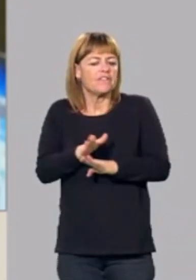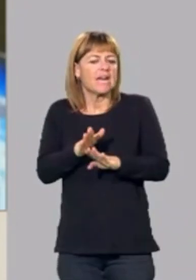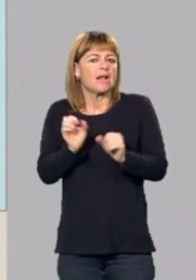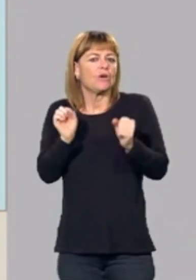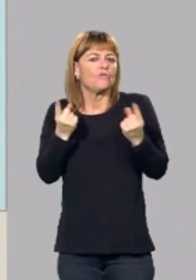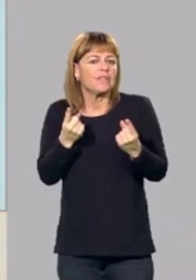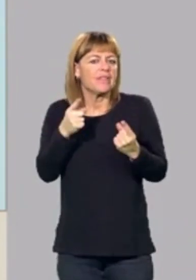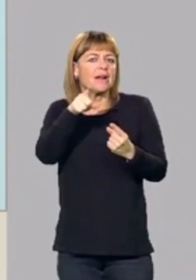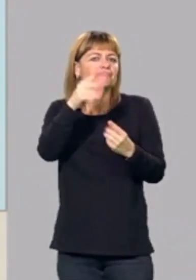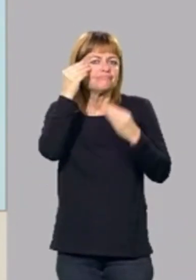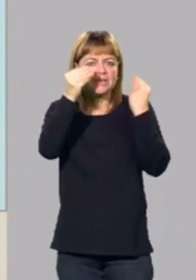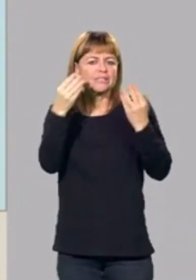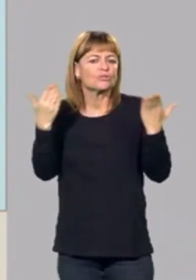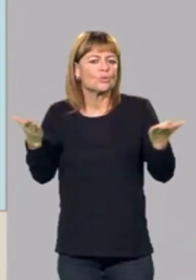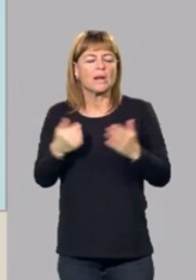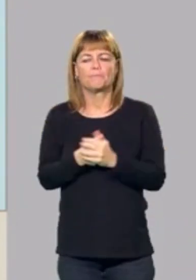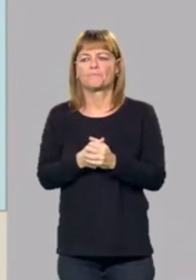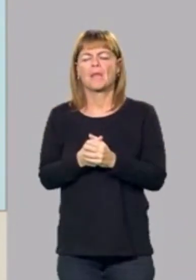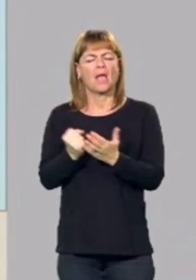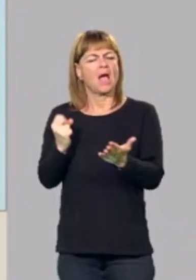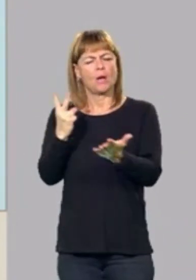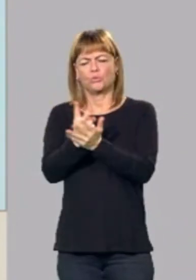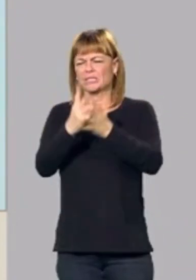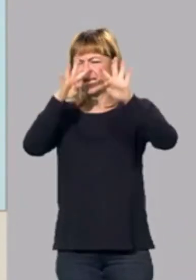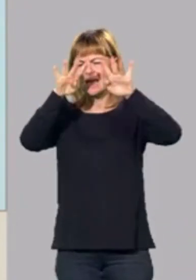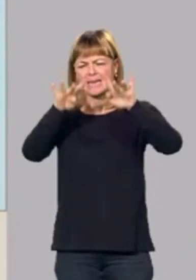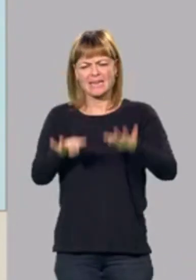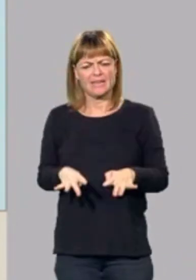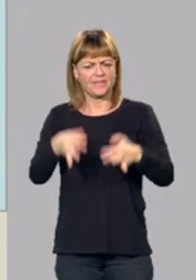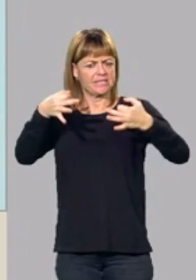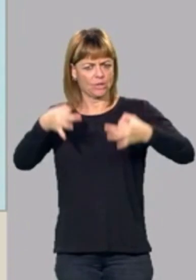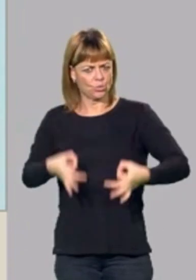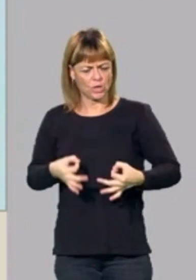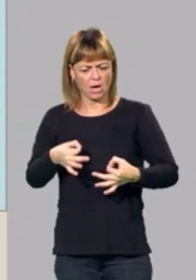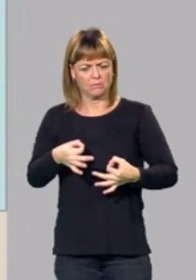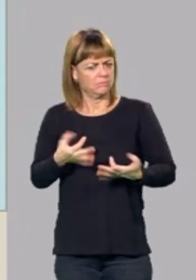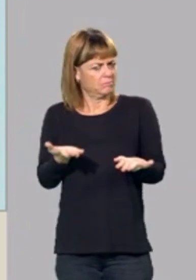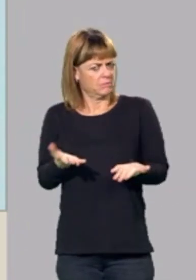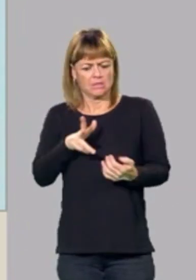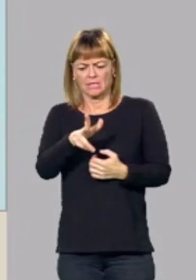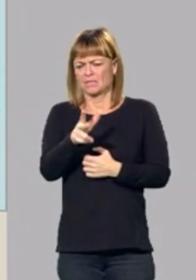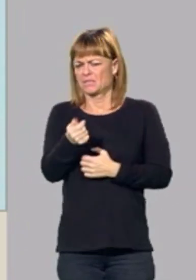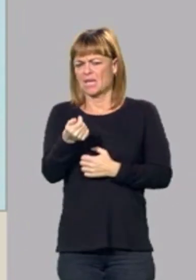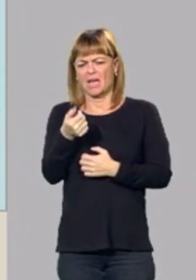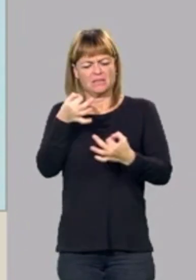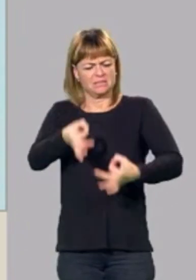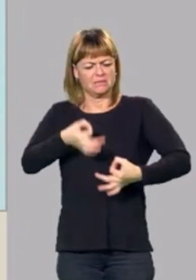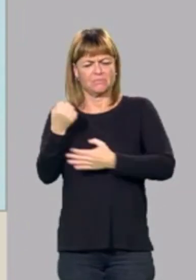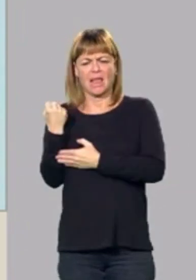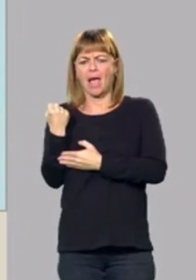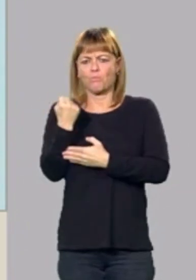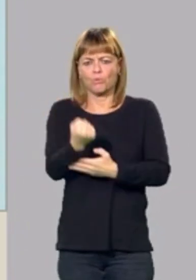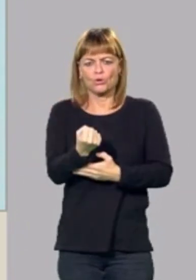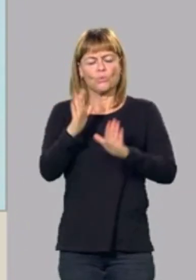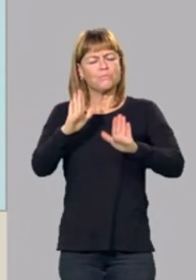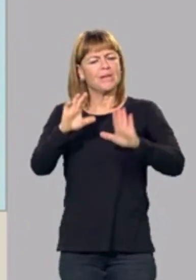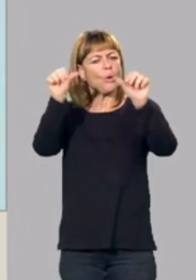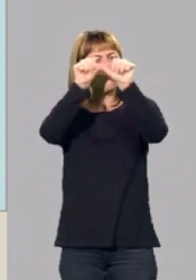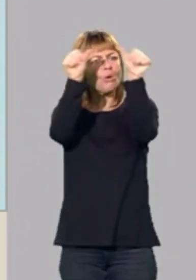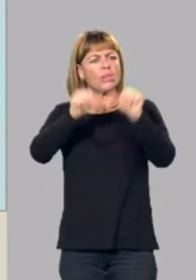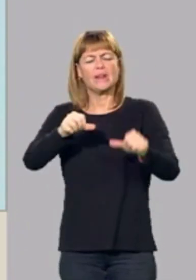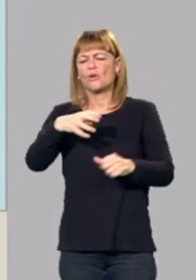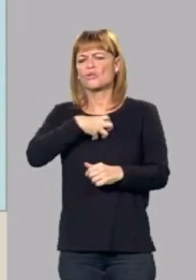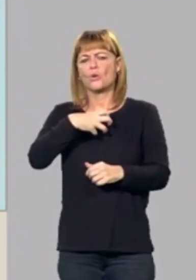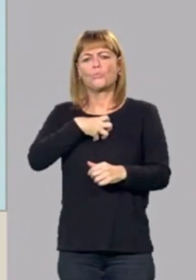acabando? Desde luego hay que apostar por la nieve, la nieve es esencial para Aragón, Chun Targonzista siempre lo hemos dicho, pero el modelo no puede ser solamente